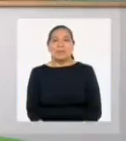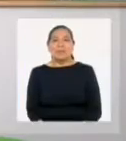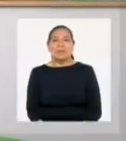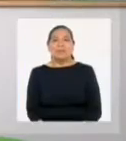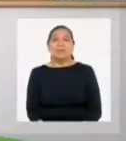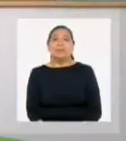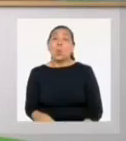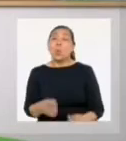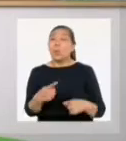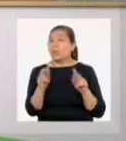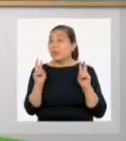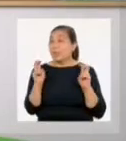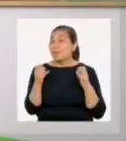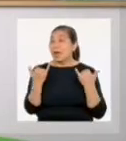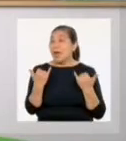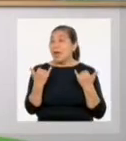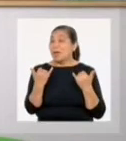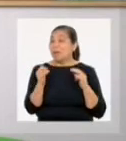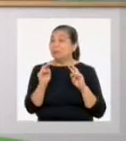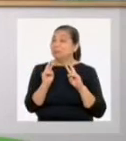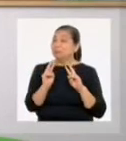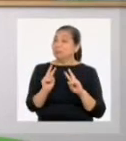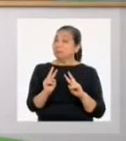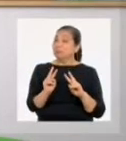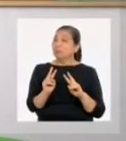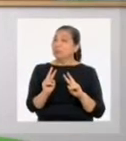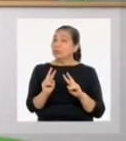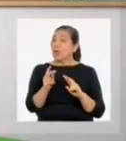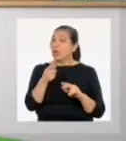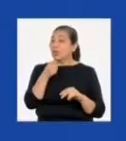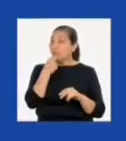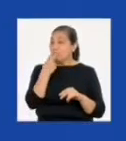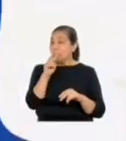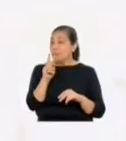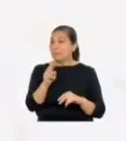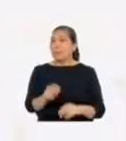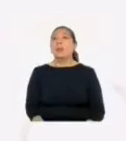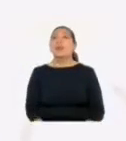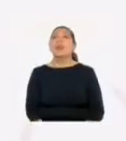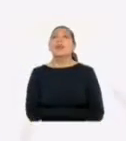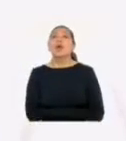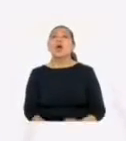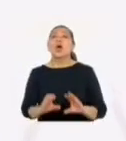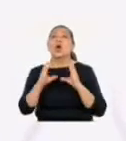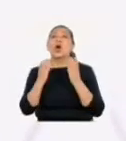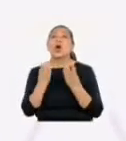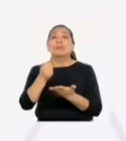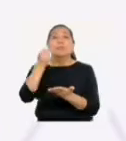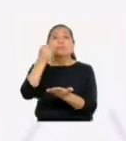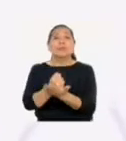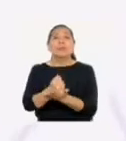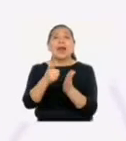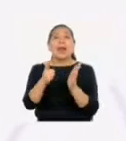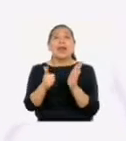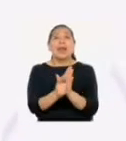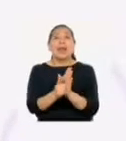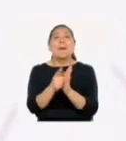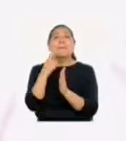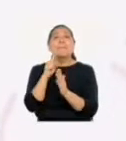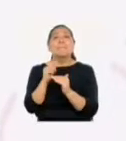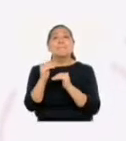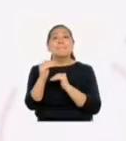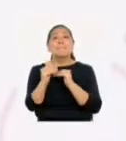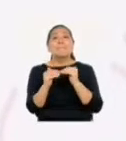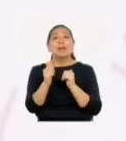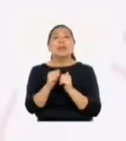En cuanto al tema de hoy, miremos la siguiente noticia. Congreso aprueba ley de paridad